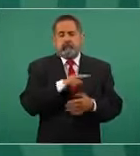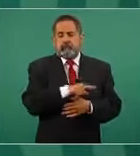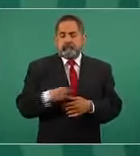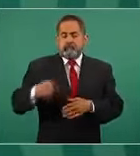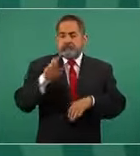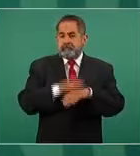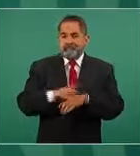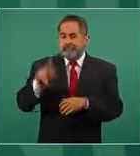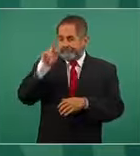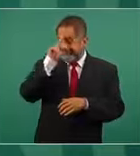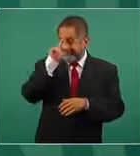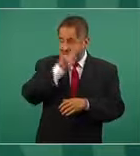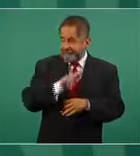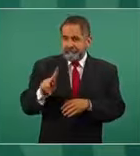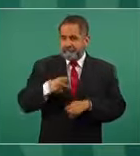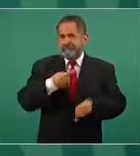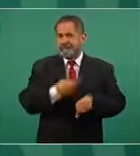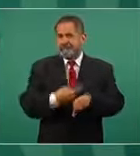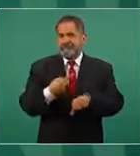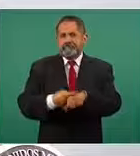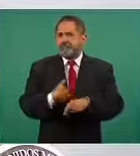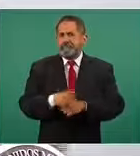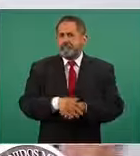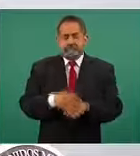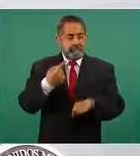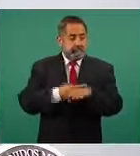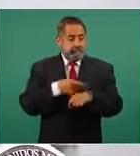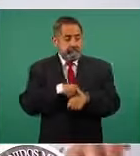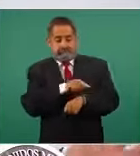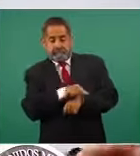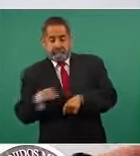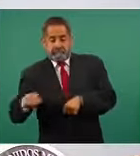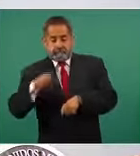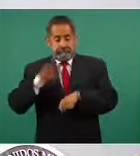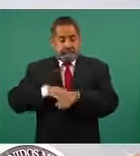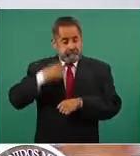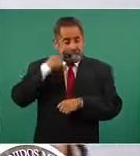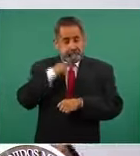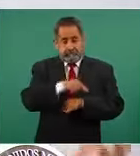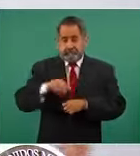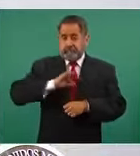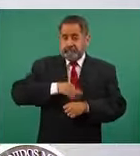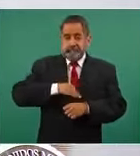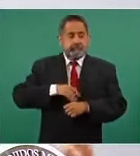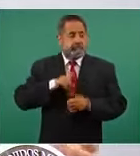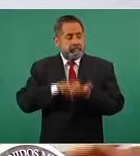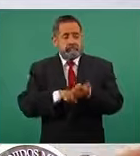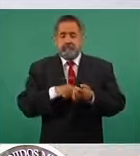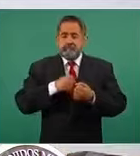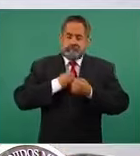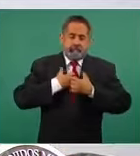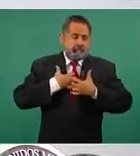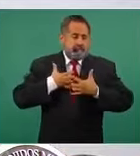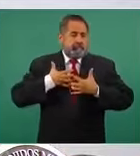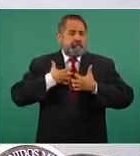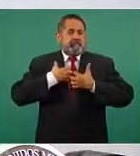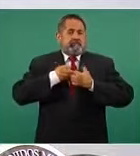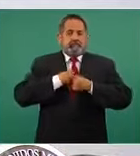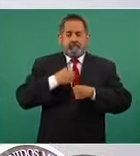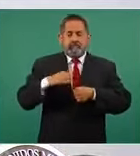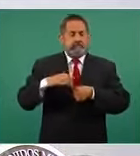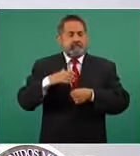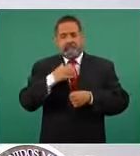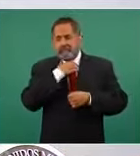en enfermedad directa, es decir, la enfermedad infecciosa, inflamatoria que causa en los adultos,